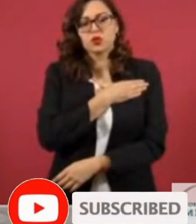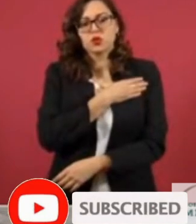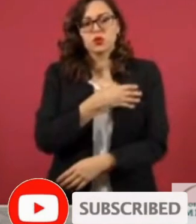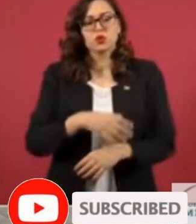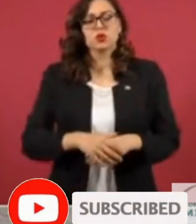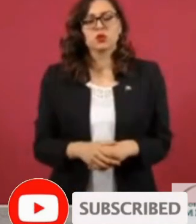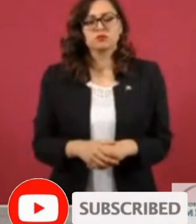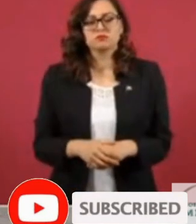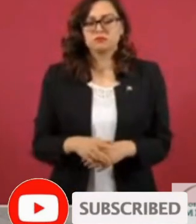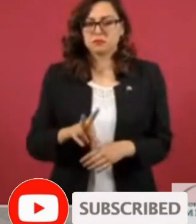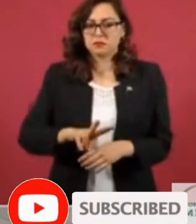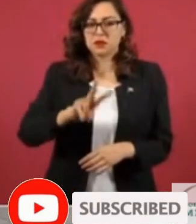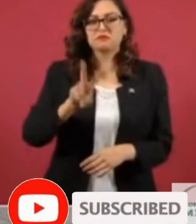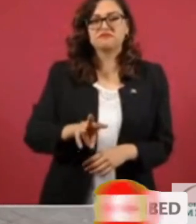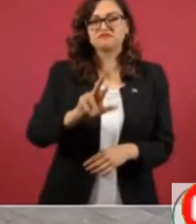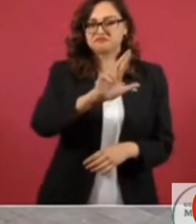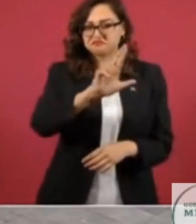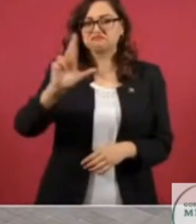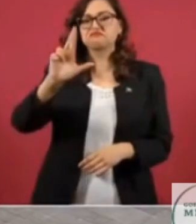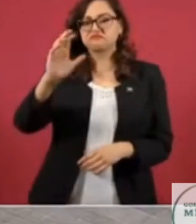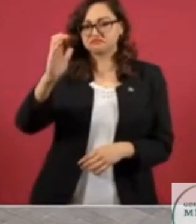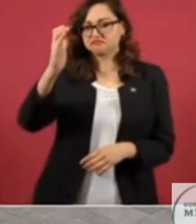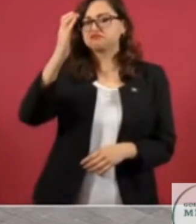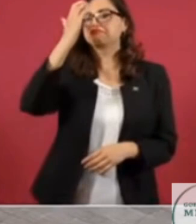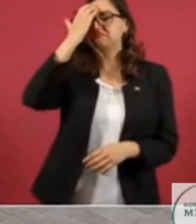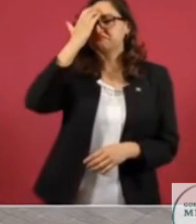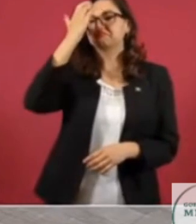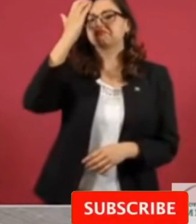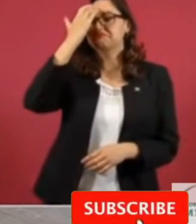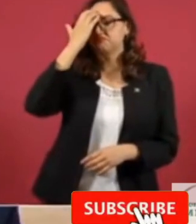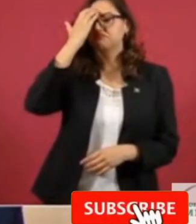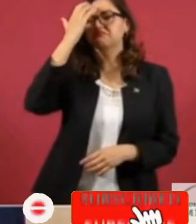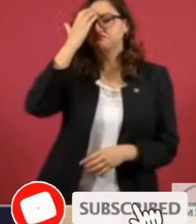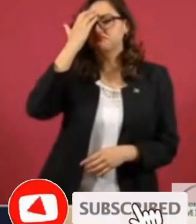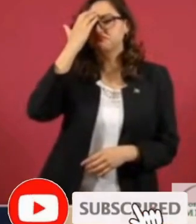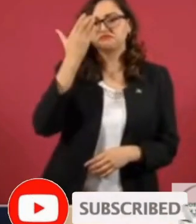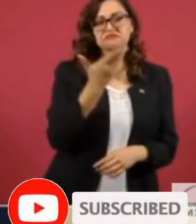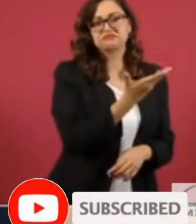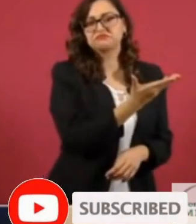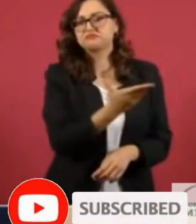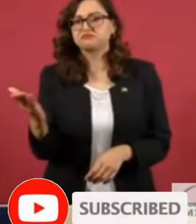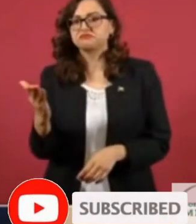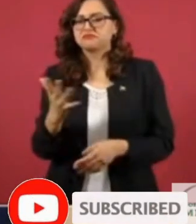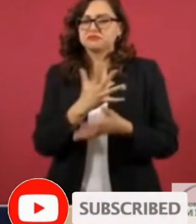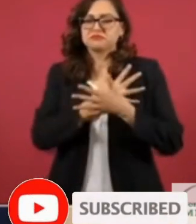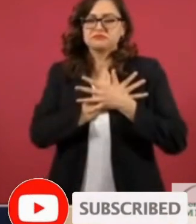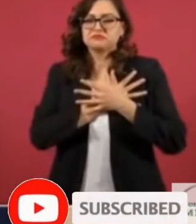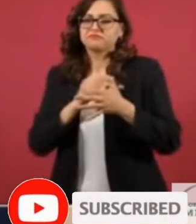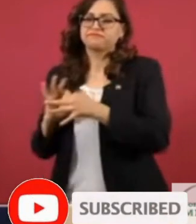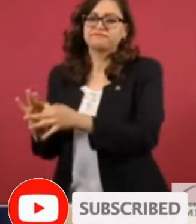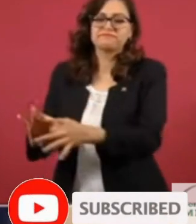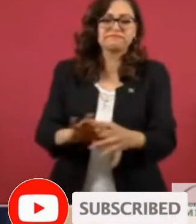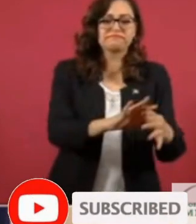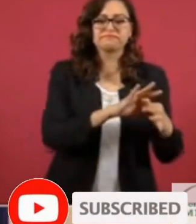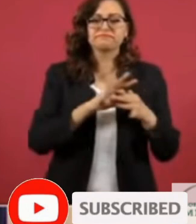por llevar a la práctica el principio del amor al prójimo y